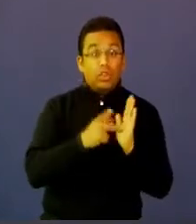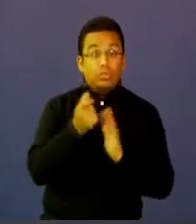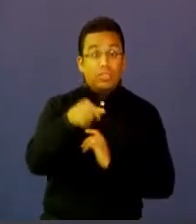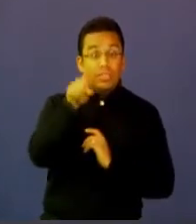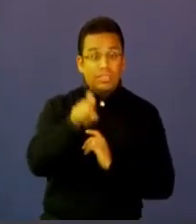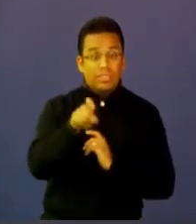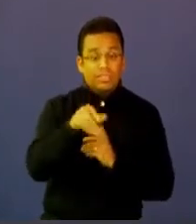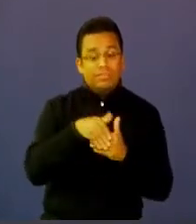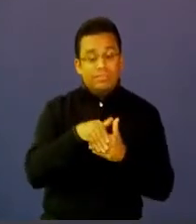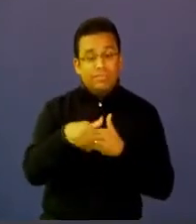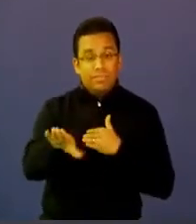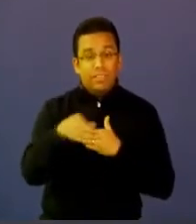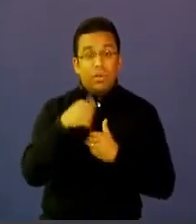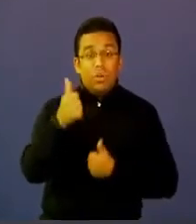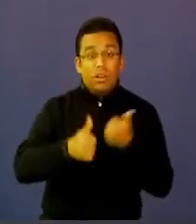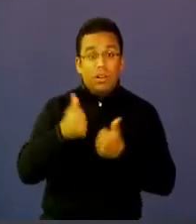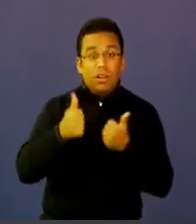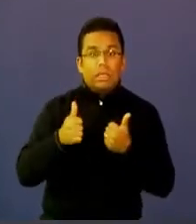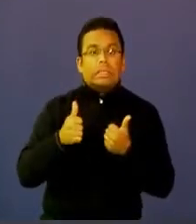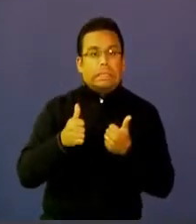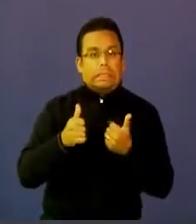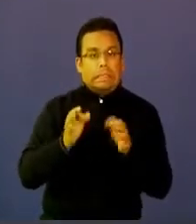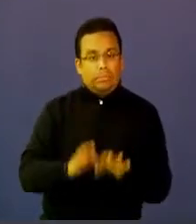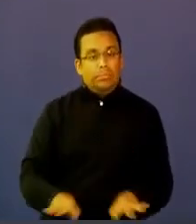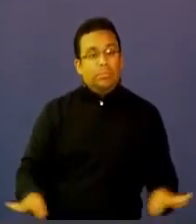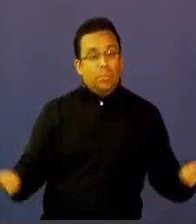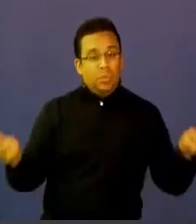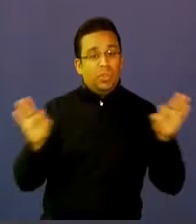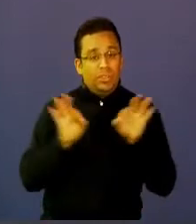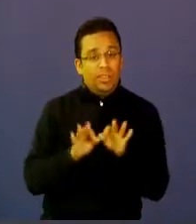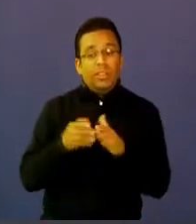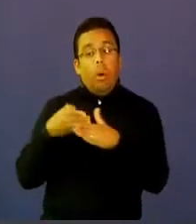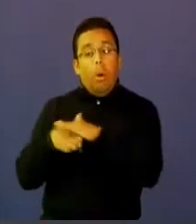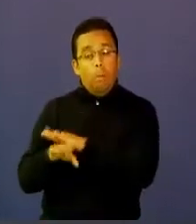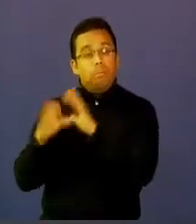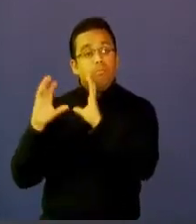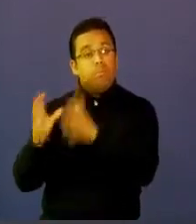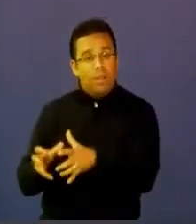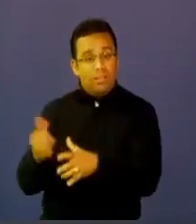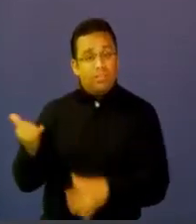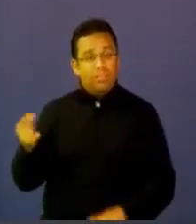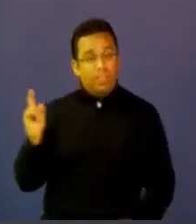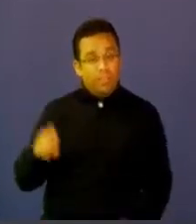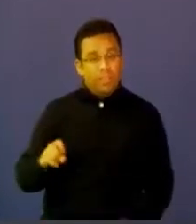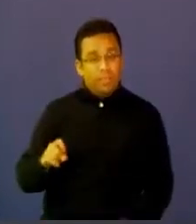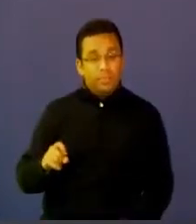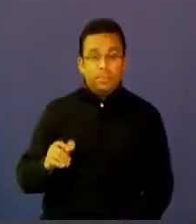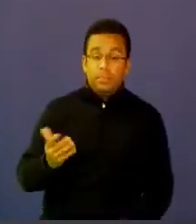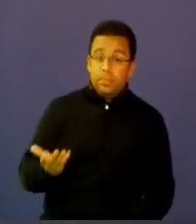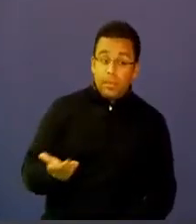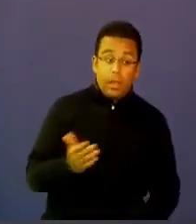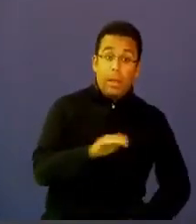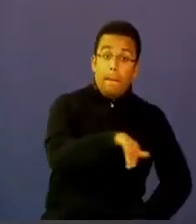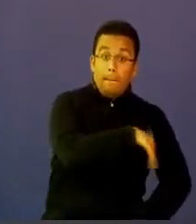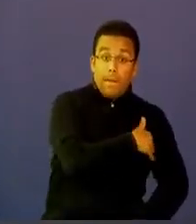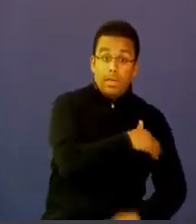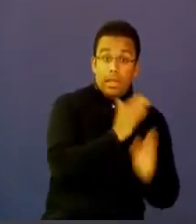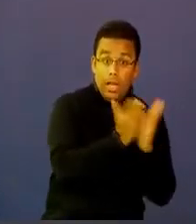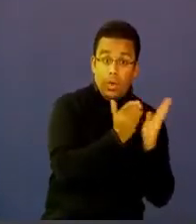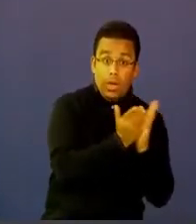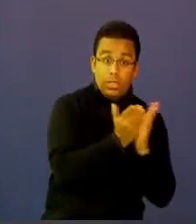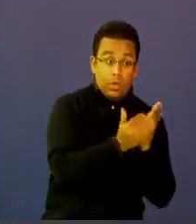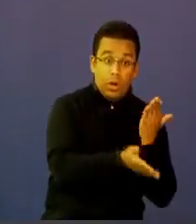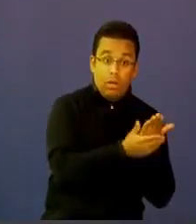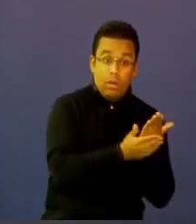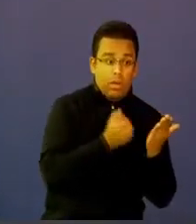juego o la gamificación a ser importante dentro del aula de clase. Para el Ministerio de Educación ha sido totalmente importante